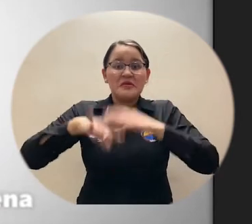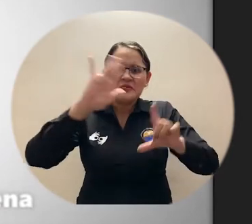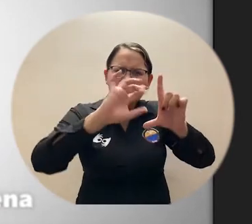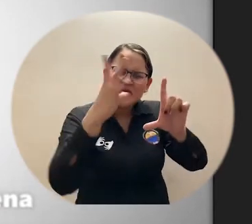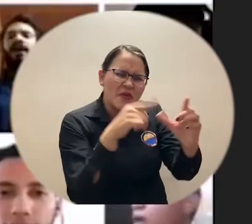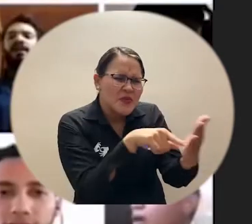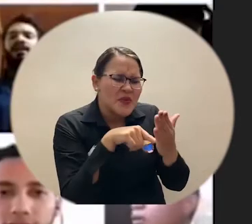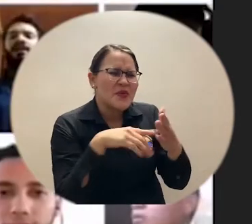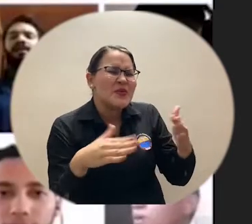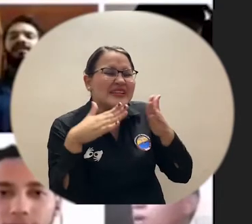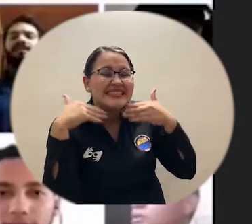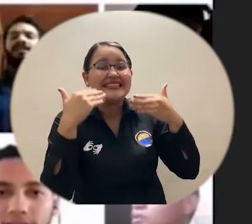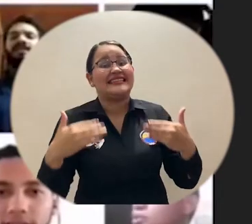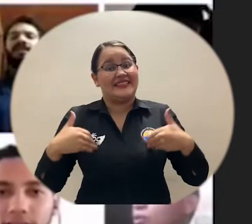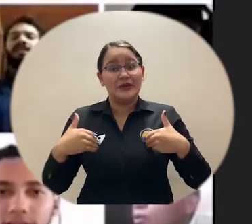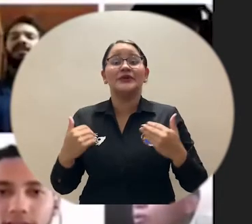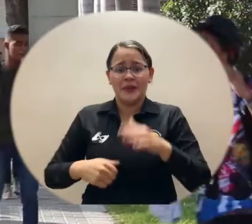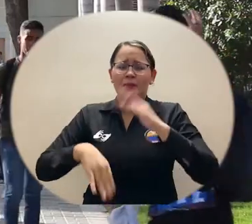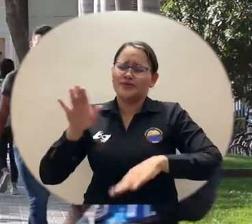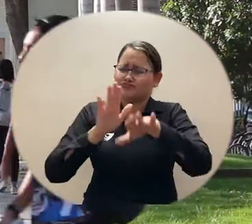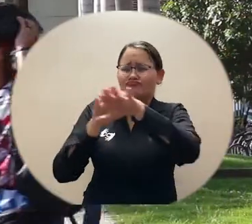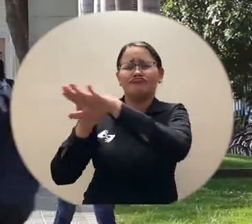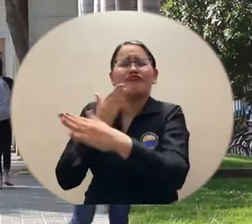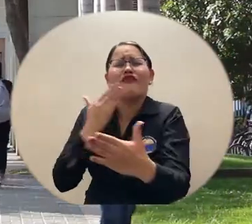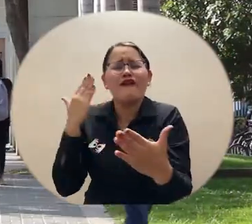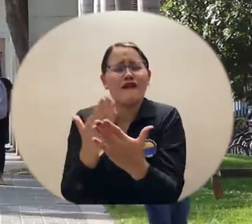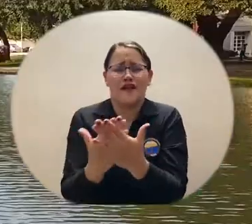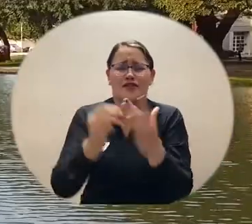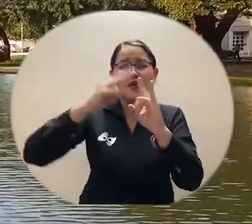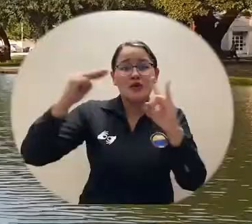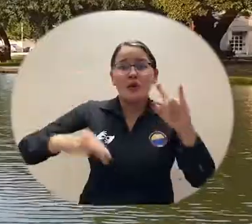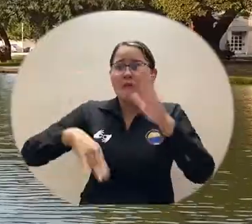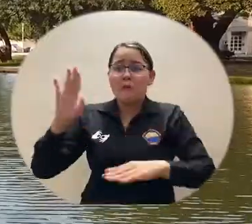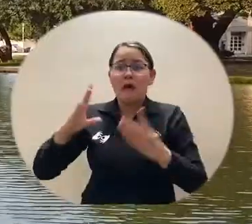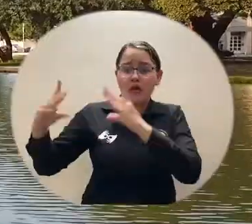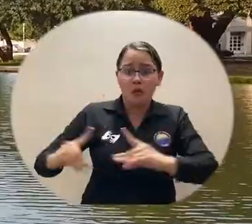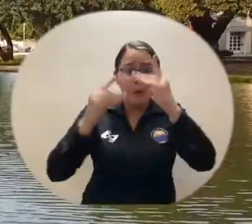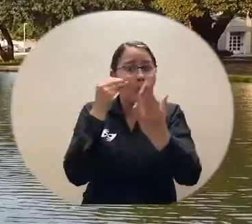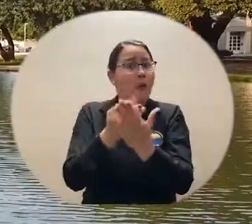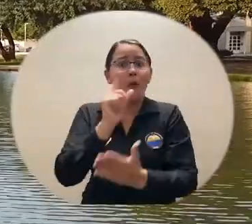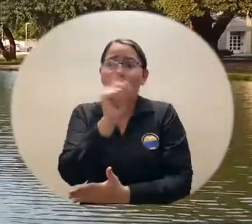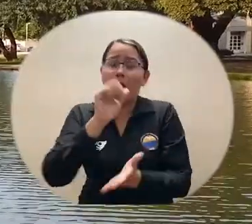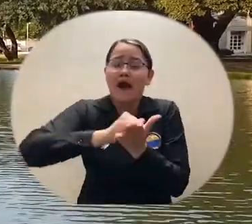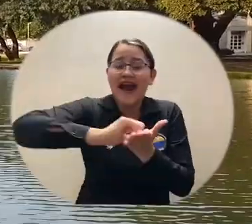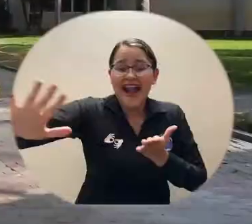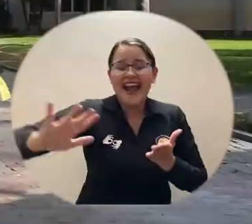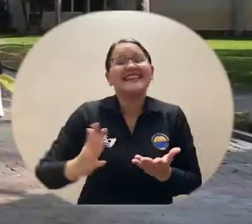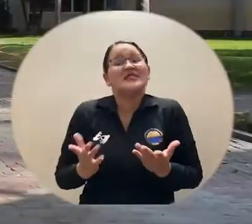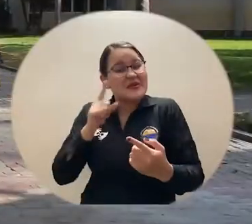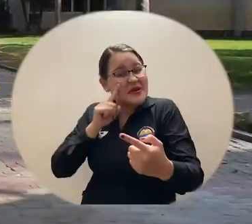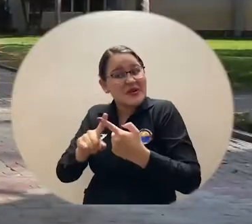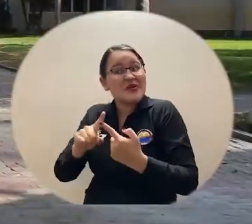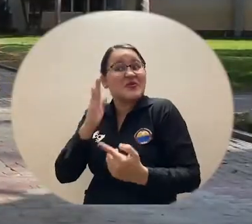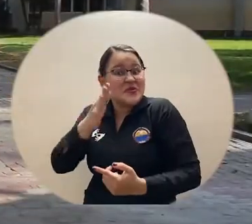estudiantes resaltaron el papel de la universidad en ofrecer de manera gratuita este diplomado y pensar en el crecimiento académico de